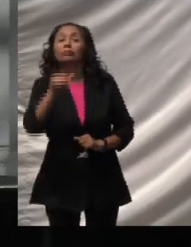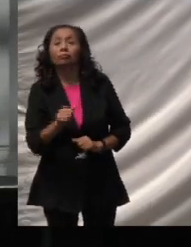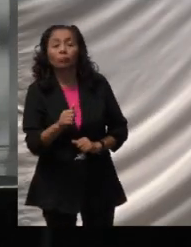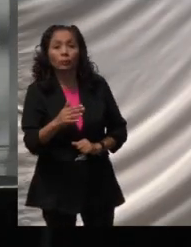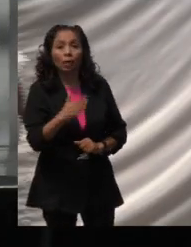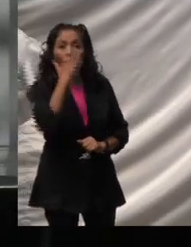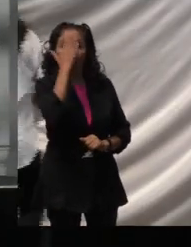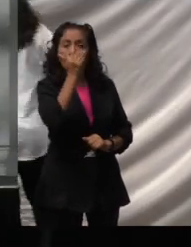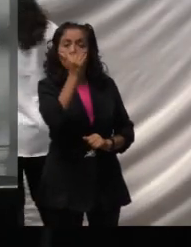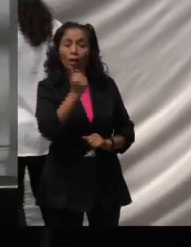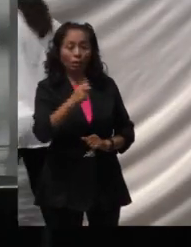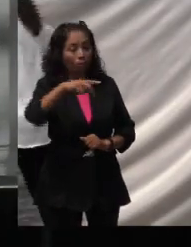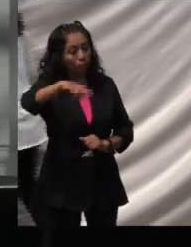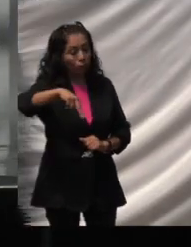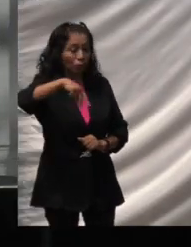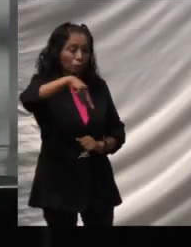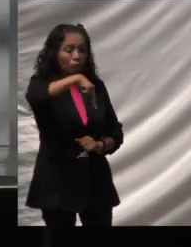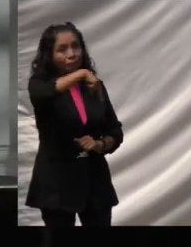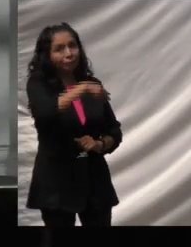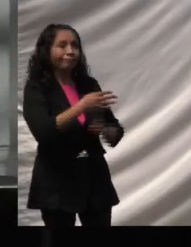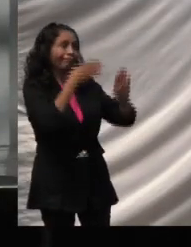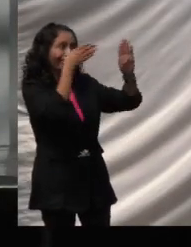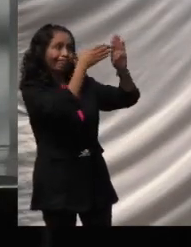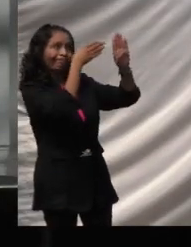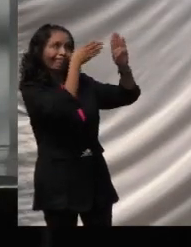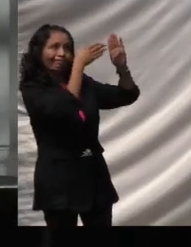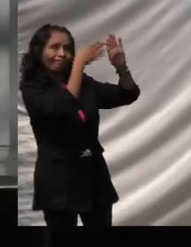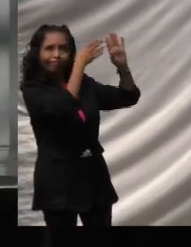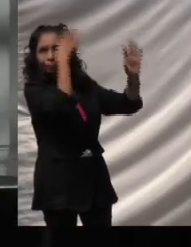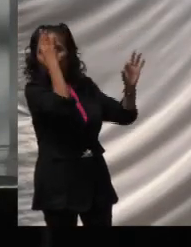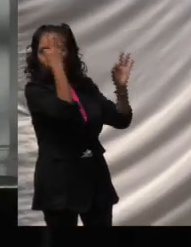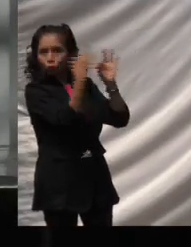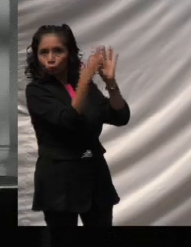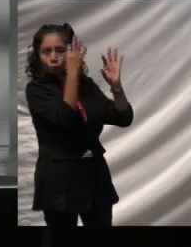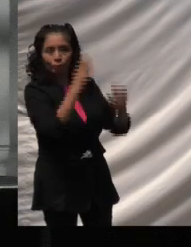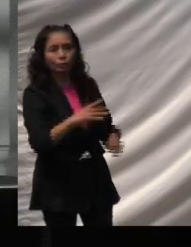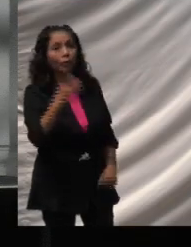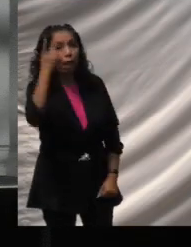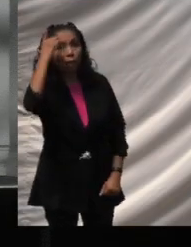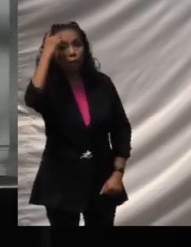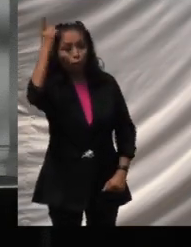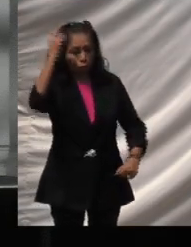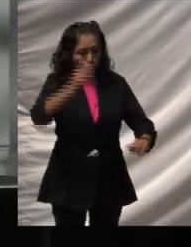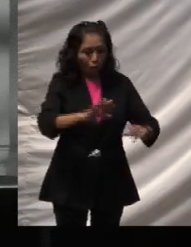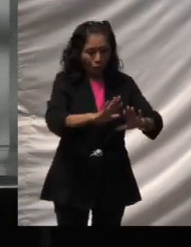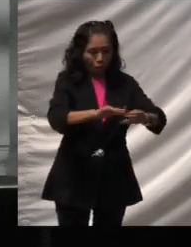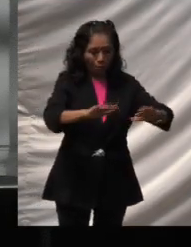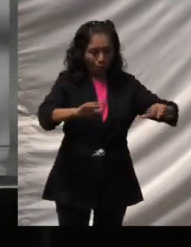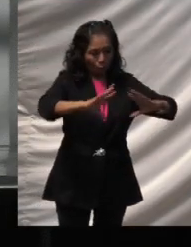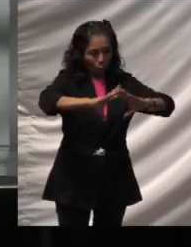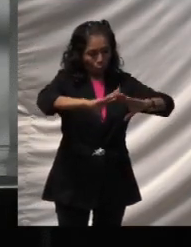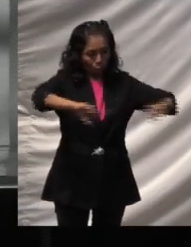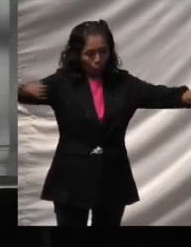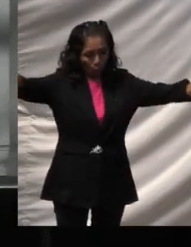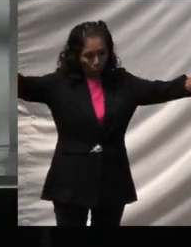el maya se fue del mar para cumplir su misión, mientras la diosa desaparecía entre las aguas.